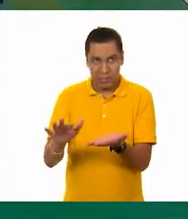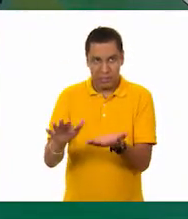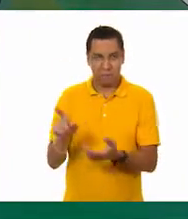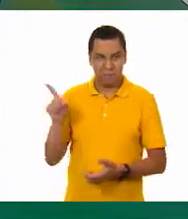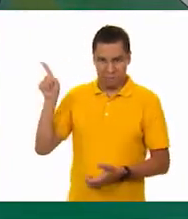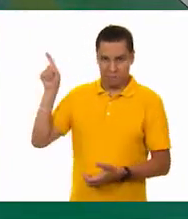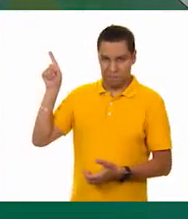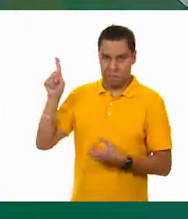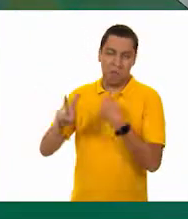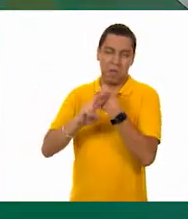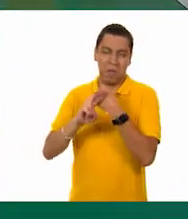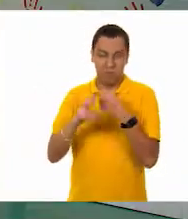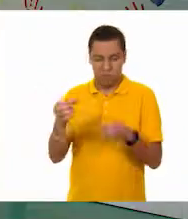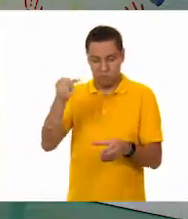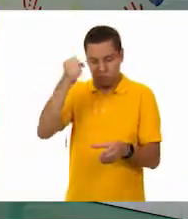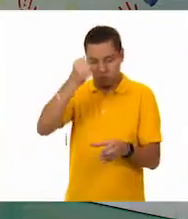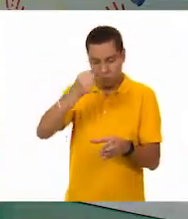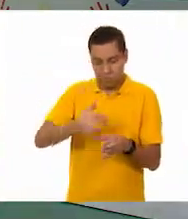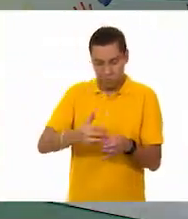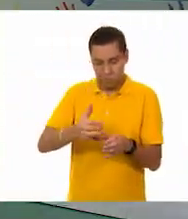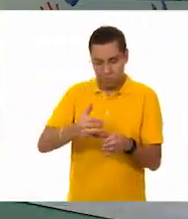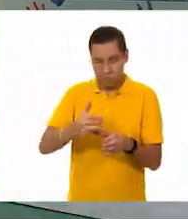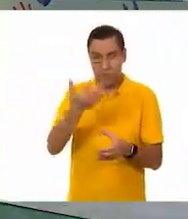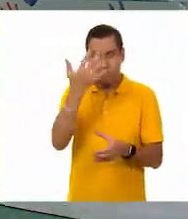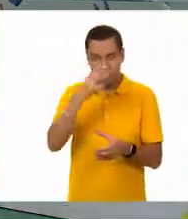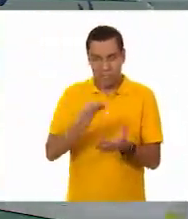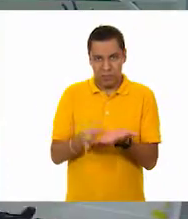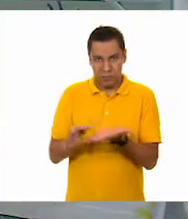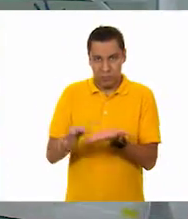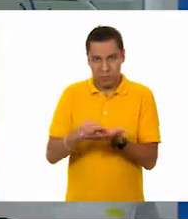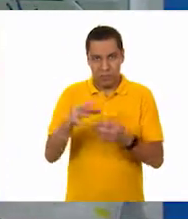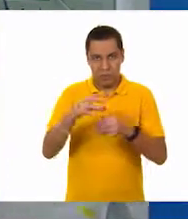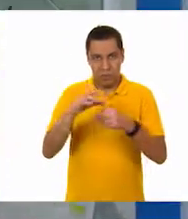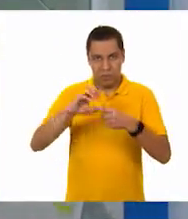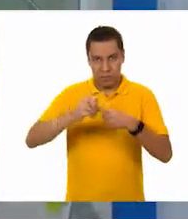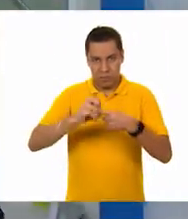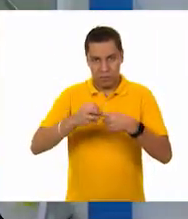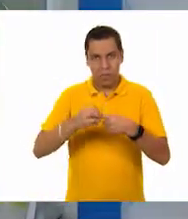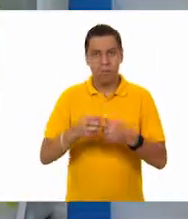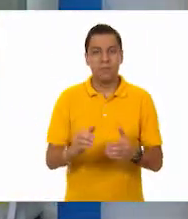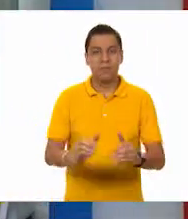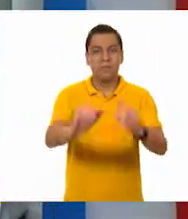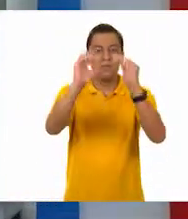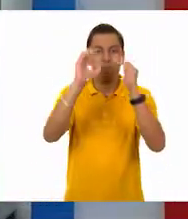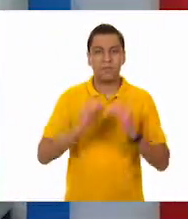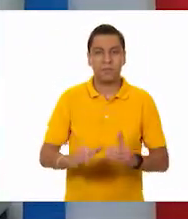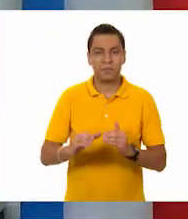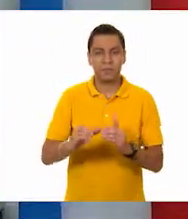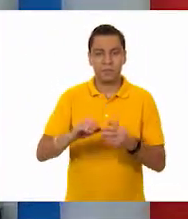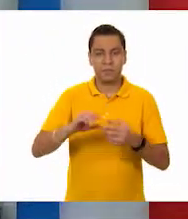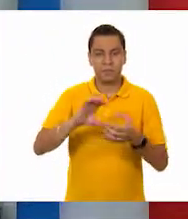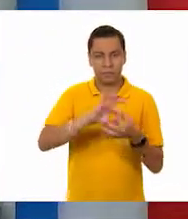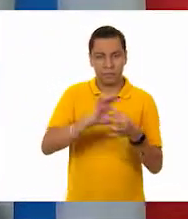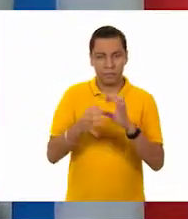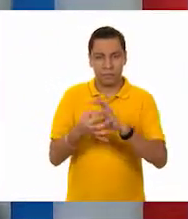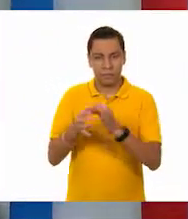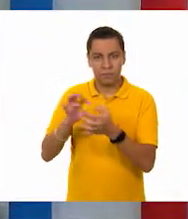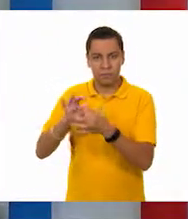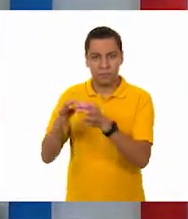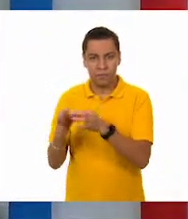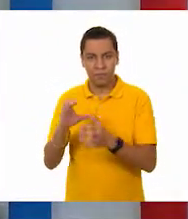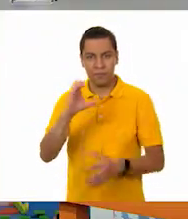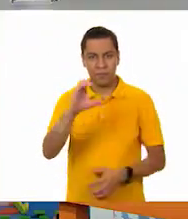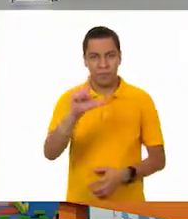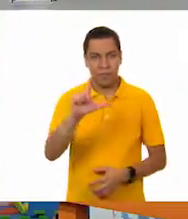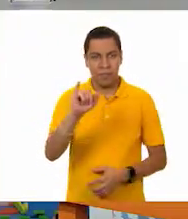10 frijoles. Ah, muy bien. Muy bien. Y del otro lado dice cadena de 20 clips. Y tenemos también ahí nuestro vaso con